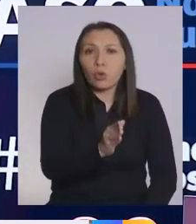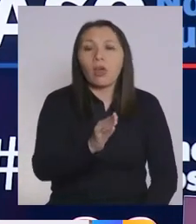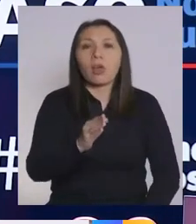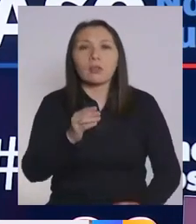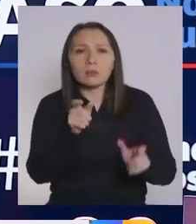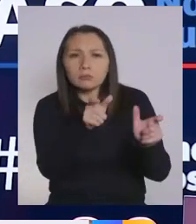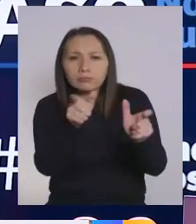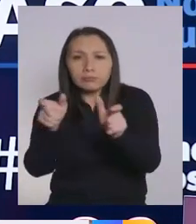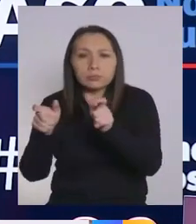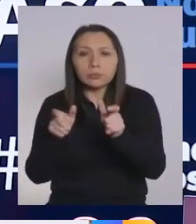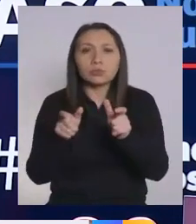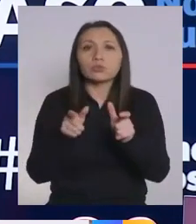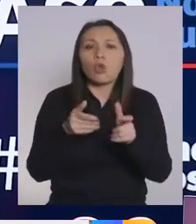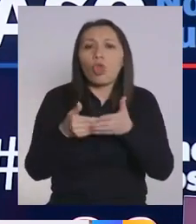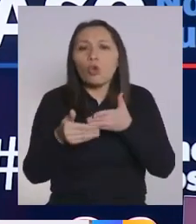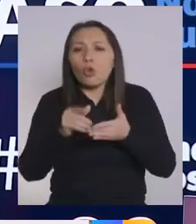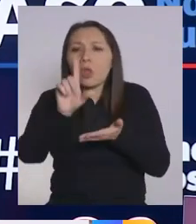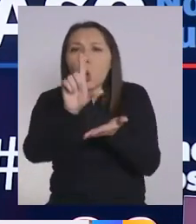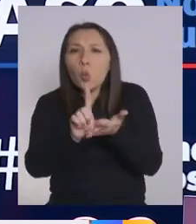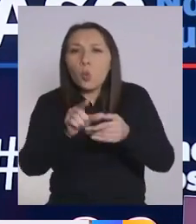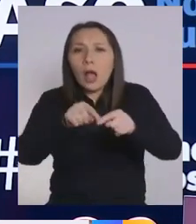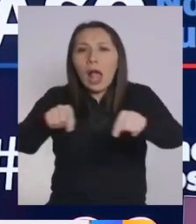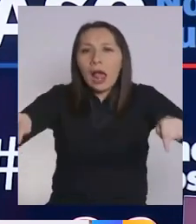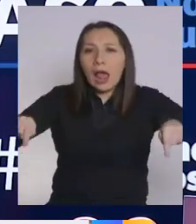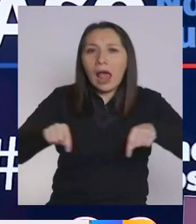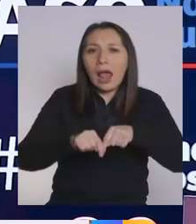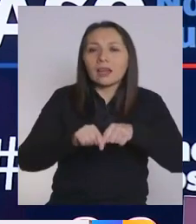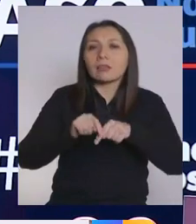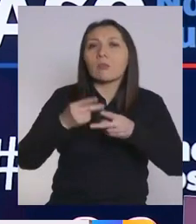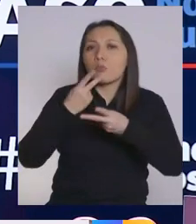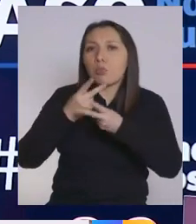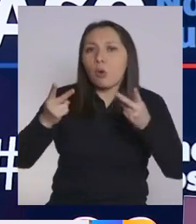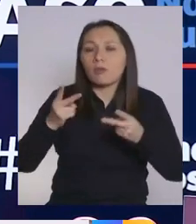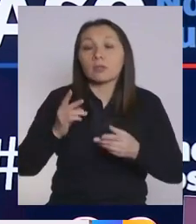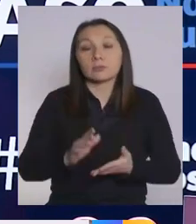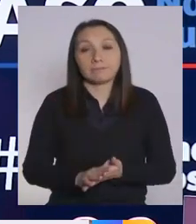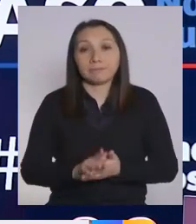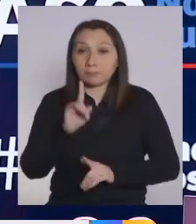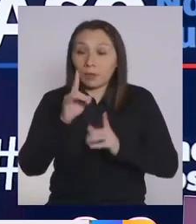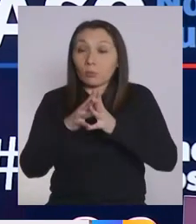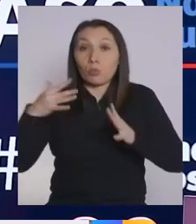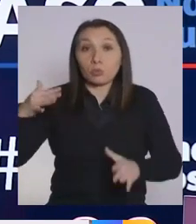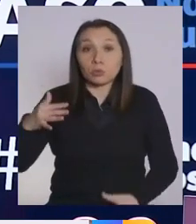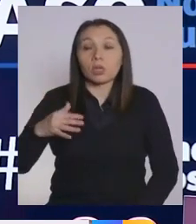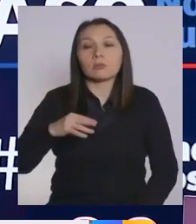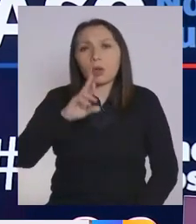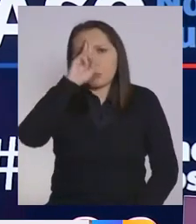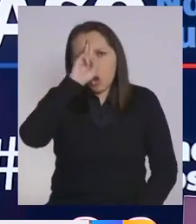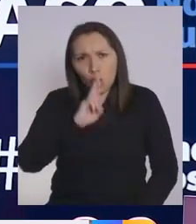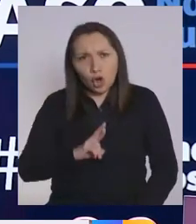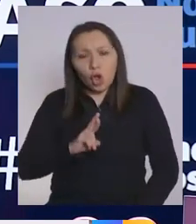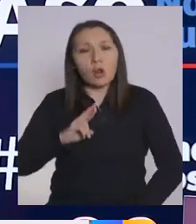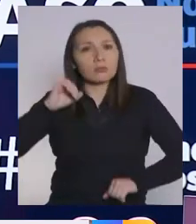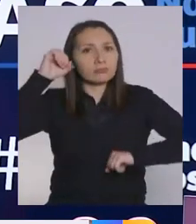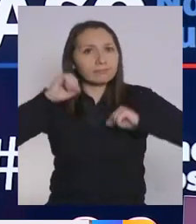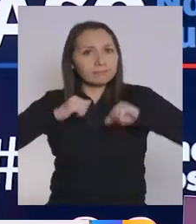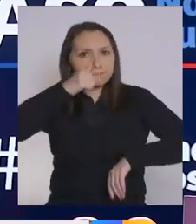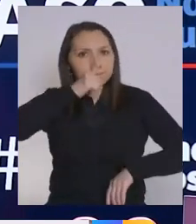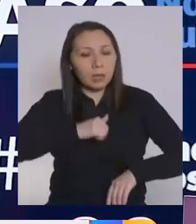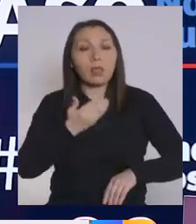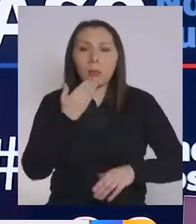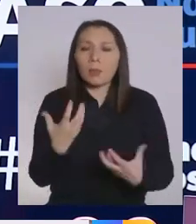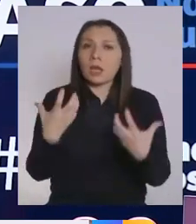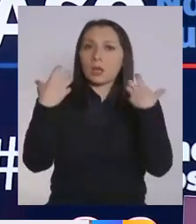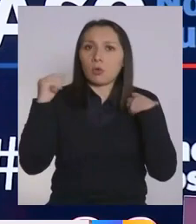urbanismo táctico para poder demarcar, obviamente, todo lo que es el espacio público. Algo muy importante, el rol de los privados. Le vamos a pedir a los privados que también se hagan cargo,